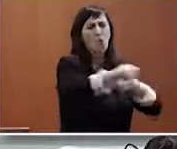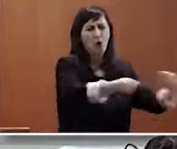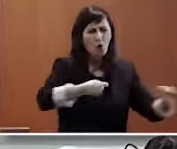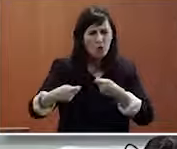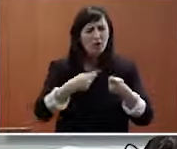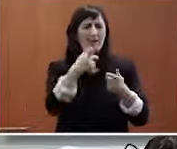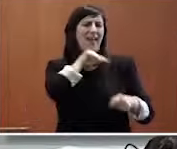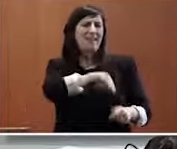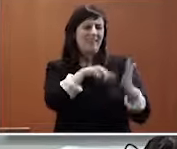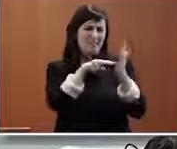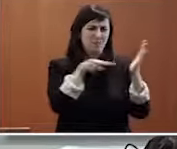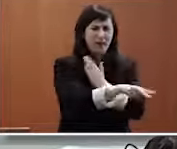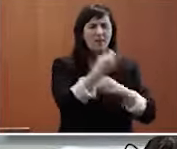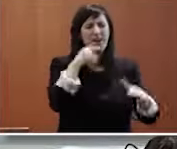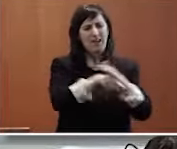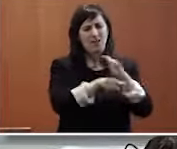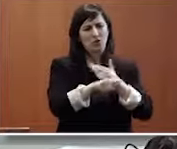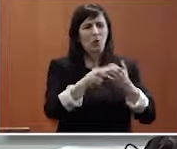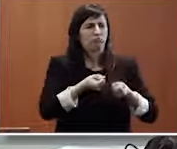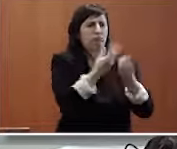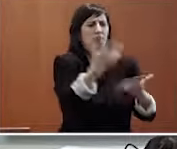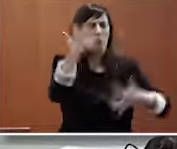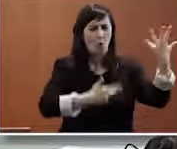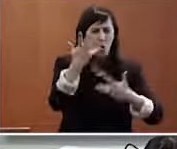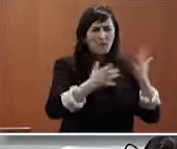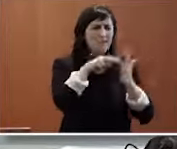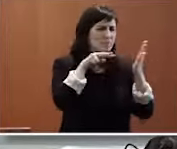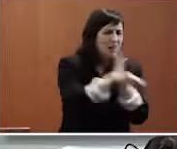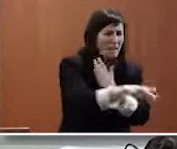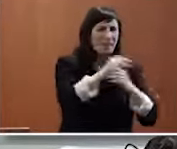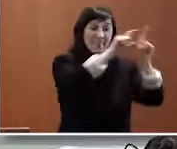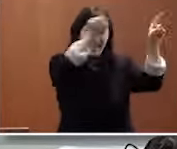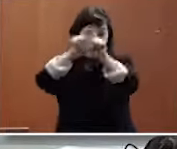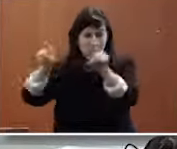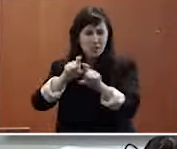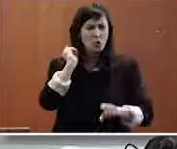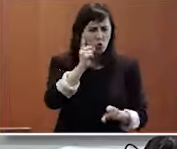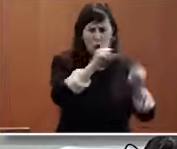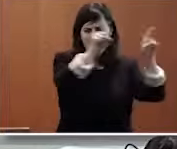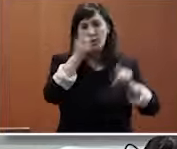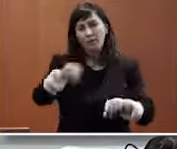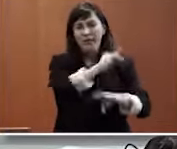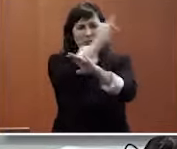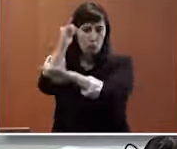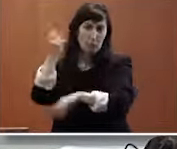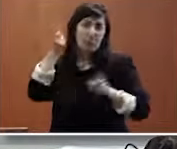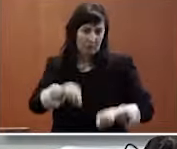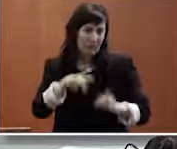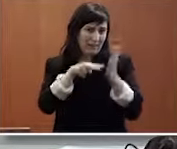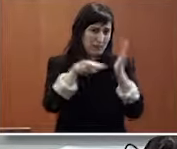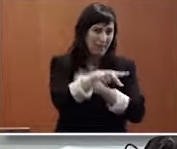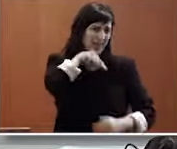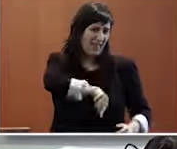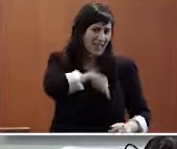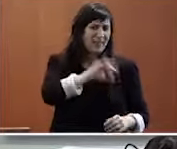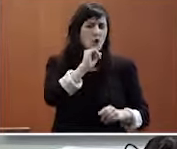de cuentas, o que chamamos o buen gobierno das instituciones, tamén das empresas, pero non só das empresas, desde logo. O compromiso